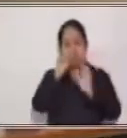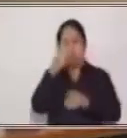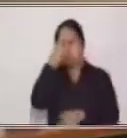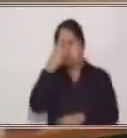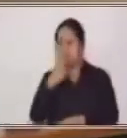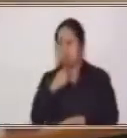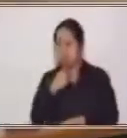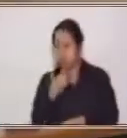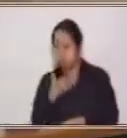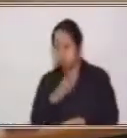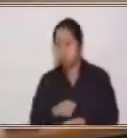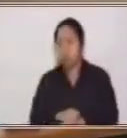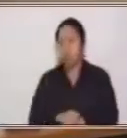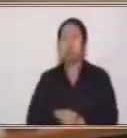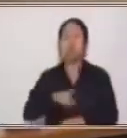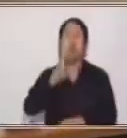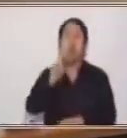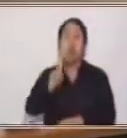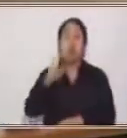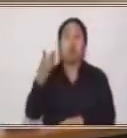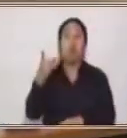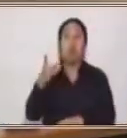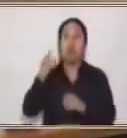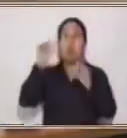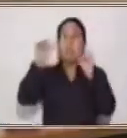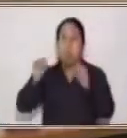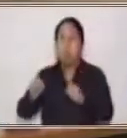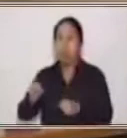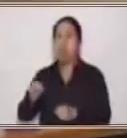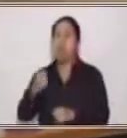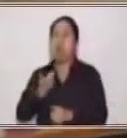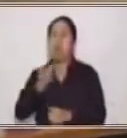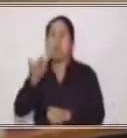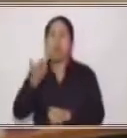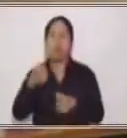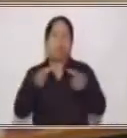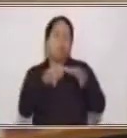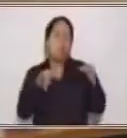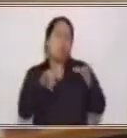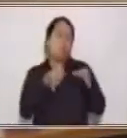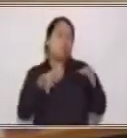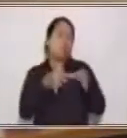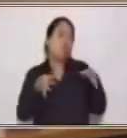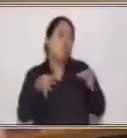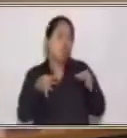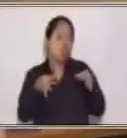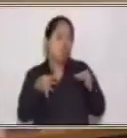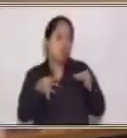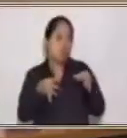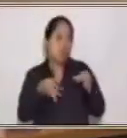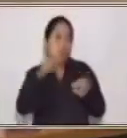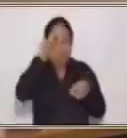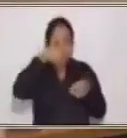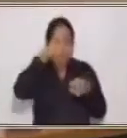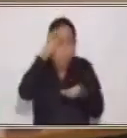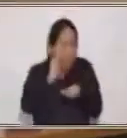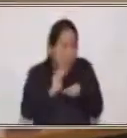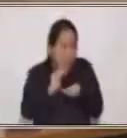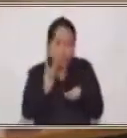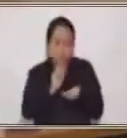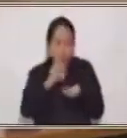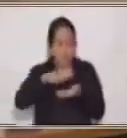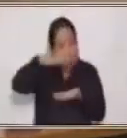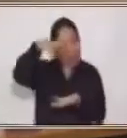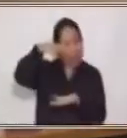Muy bien, con un dólar, él me decía que se puede comprar una golosina, por ejemplo, un tórtex, pero no es de los tórtex pequeños, sino un poco más grande,